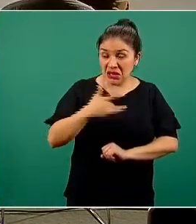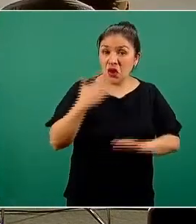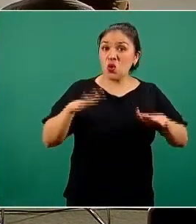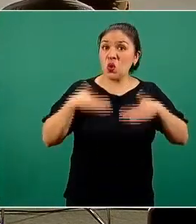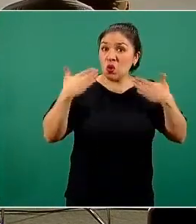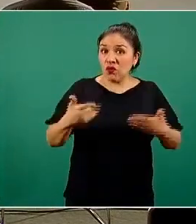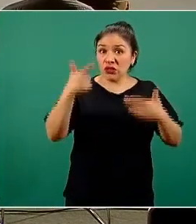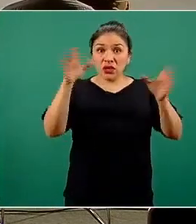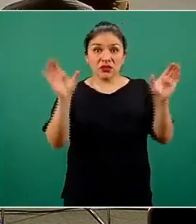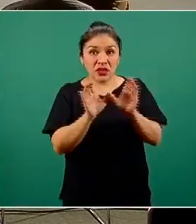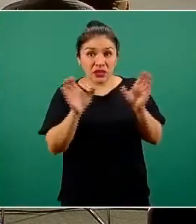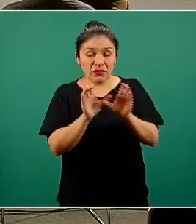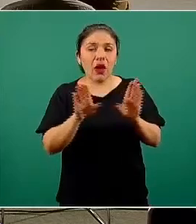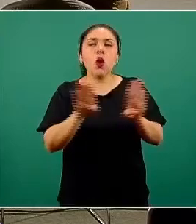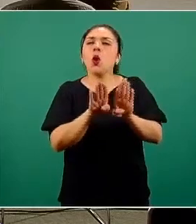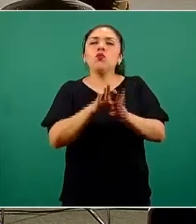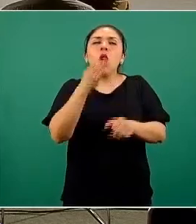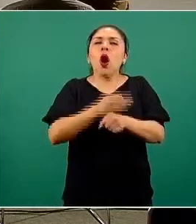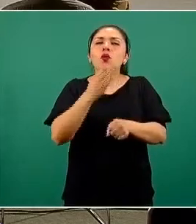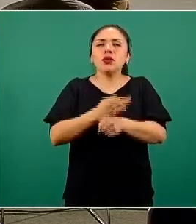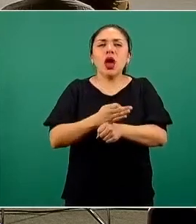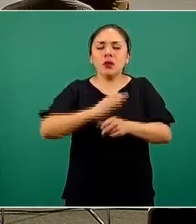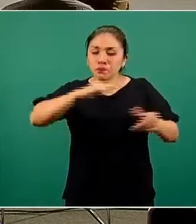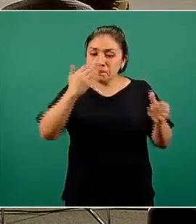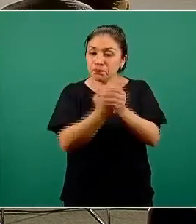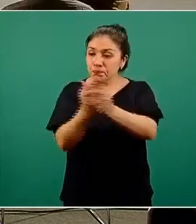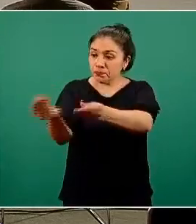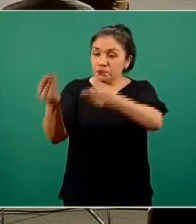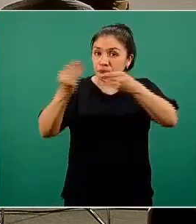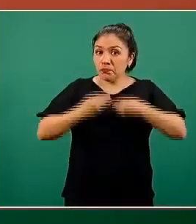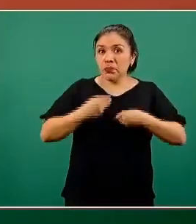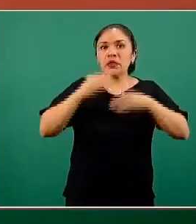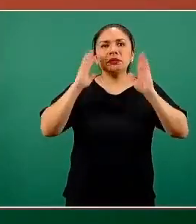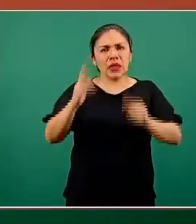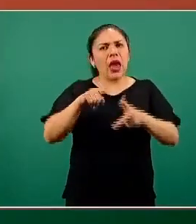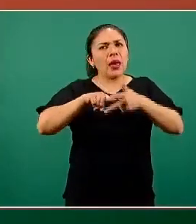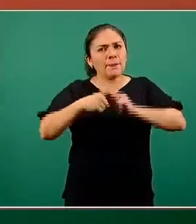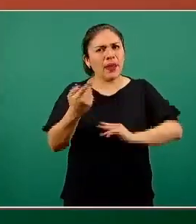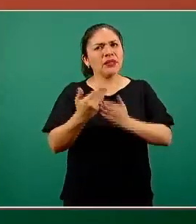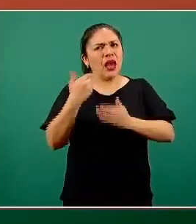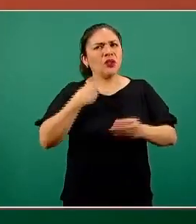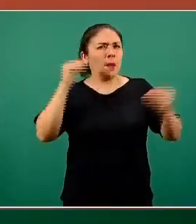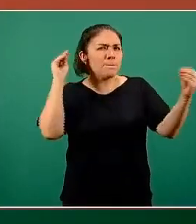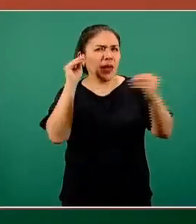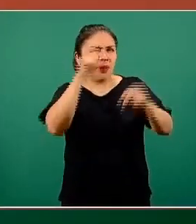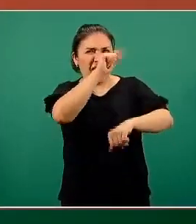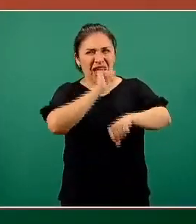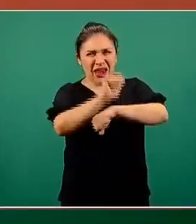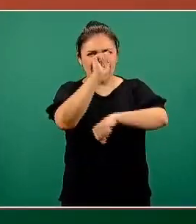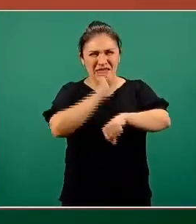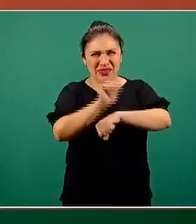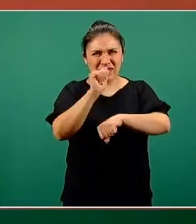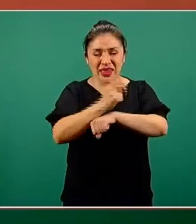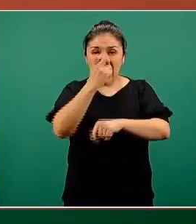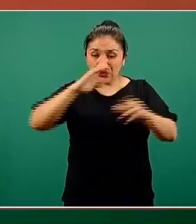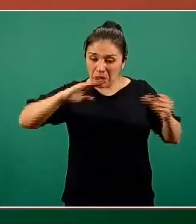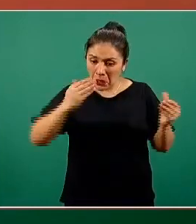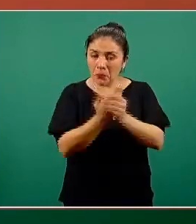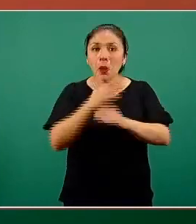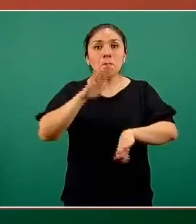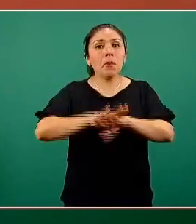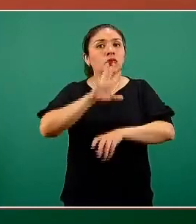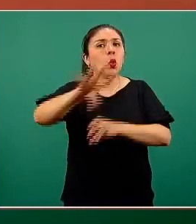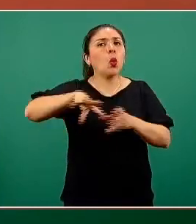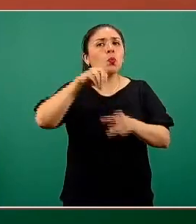certificados que se emiten. En este caso, el expediente que nos compartieron ya desde que estábamos en la misión en Argentina, es un expediente completo